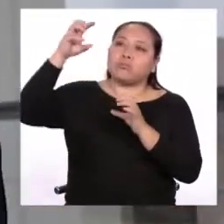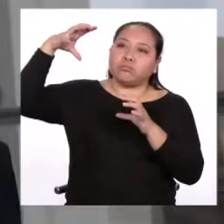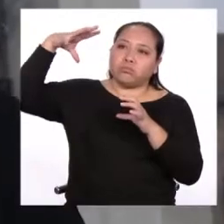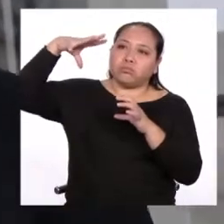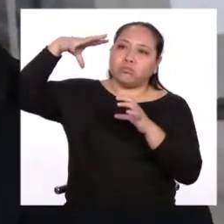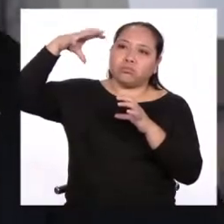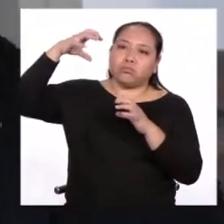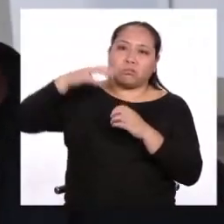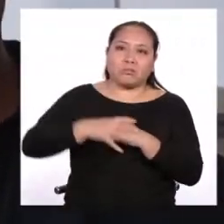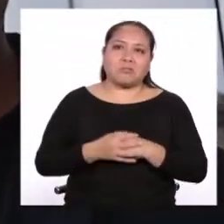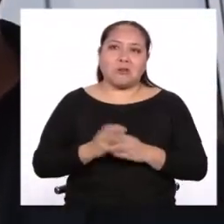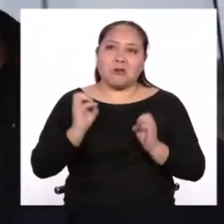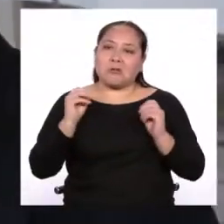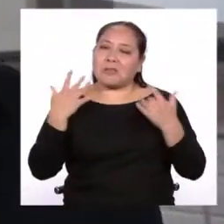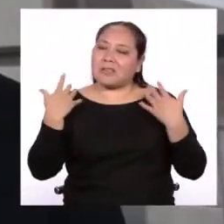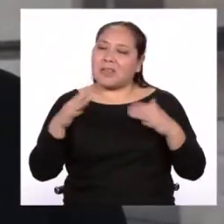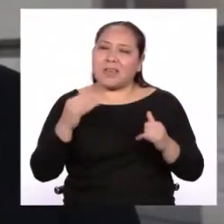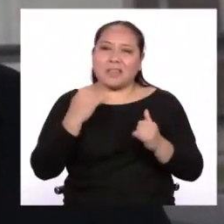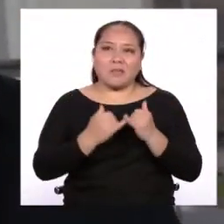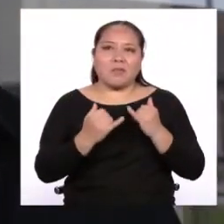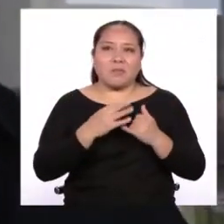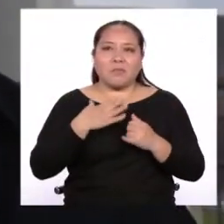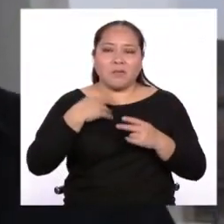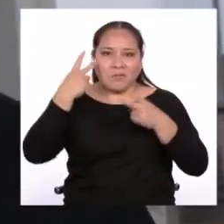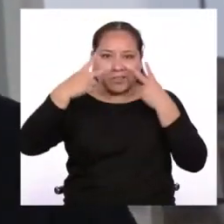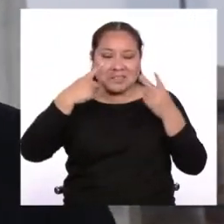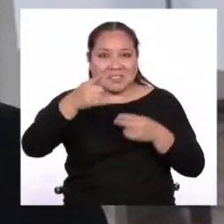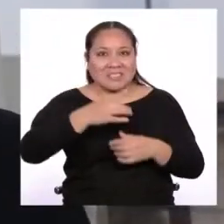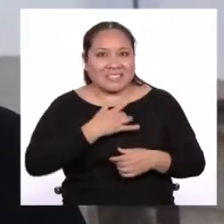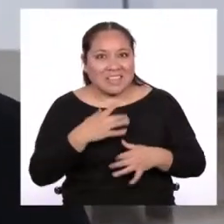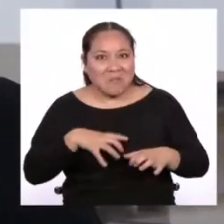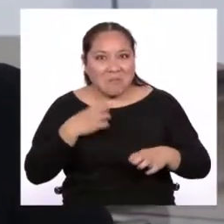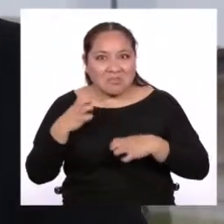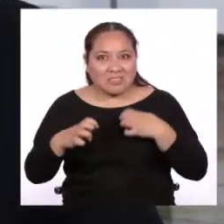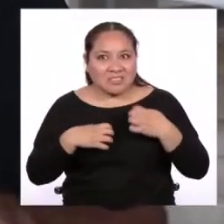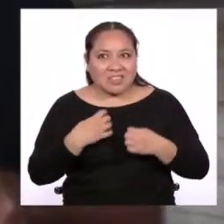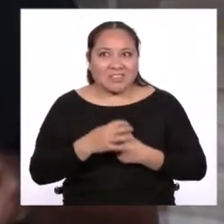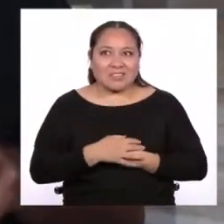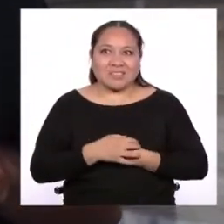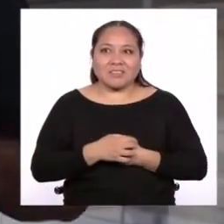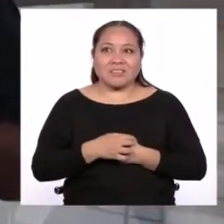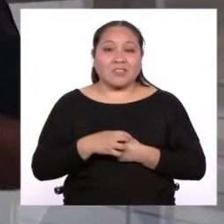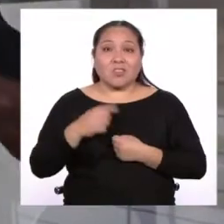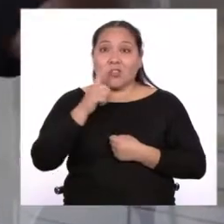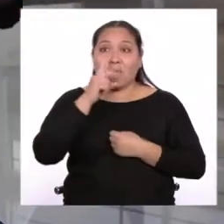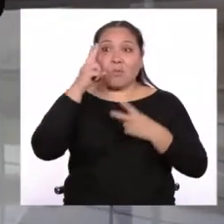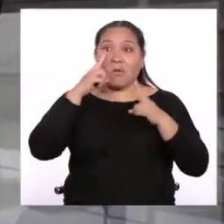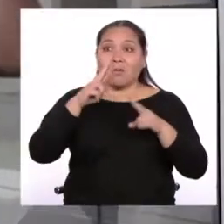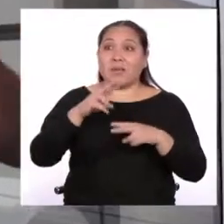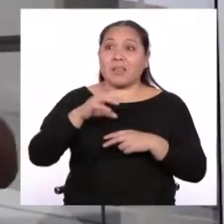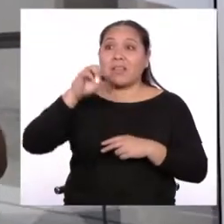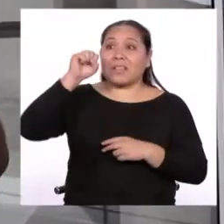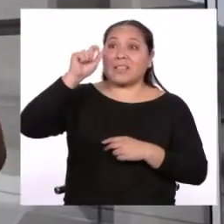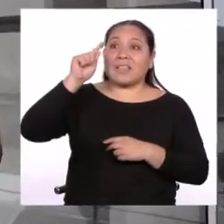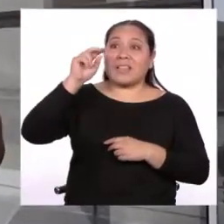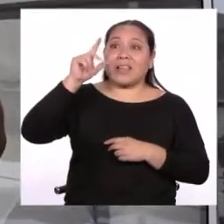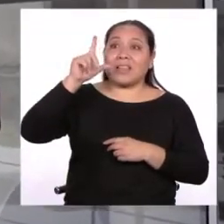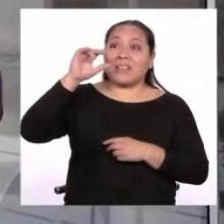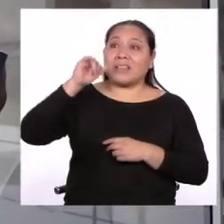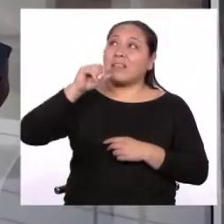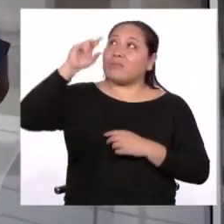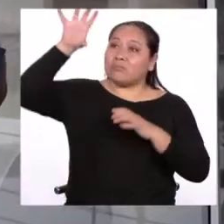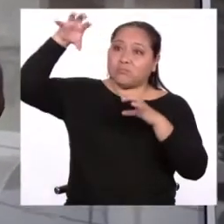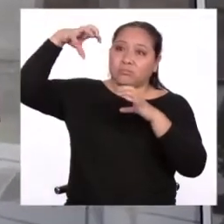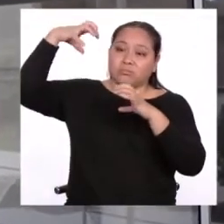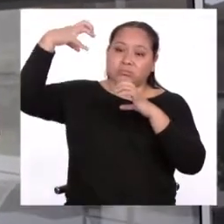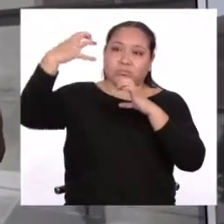Bueno, ya terminó mi visita en el cenóis y espero que estén tan emocionados como yo y como no pude ver el satélite orbitar la Tierra, me dieron